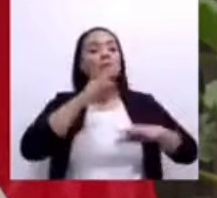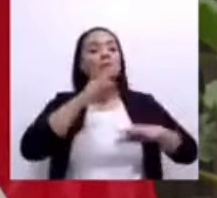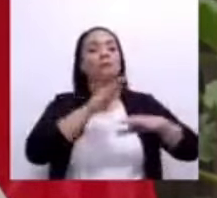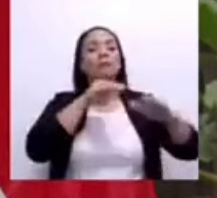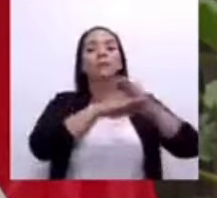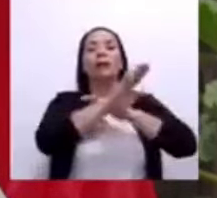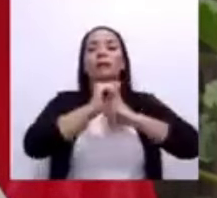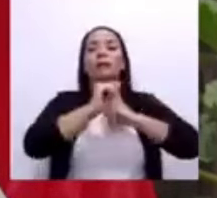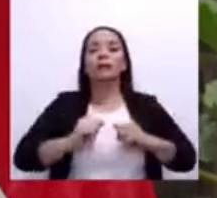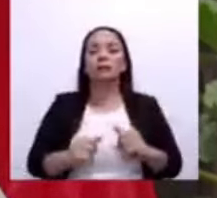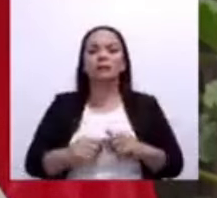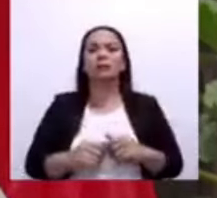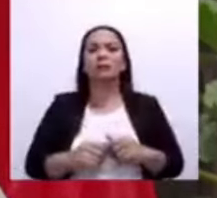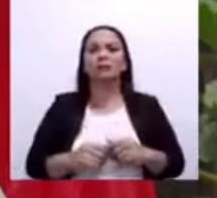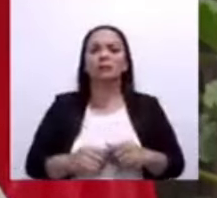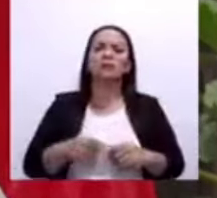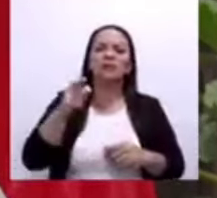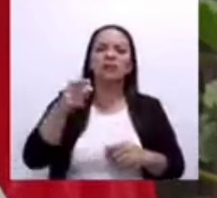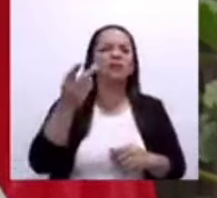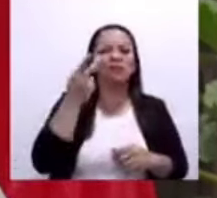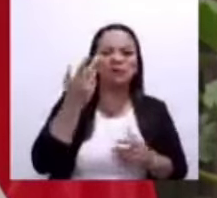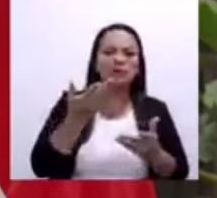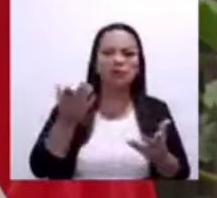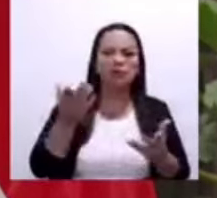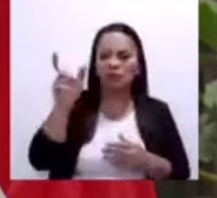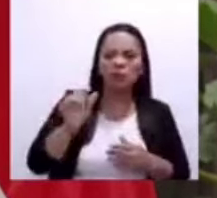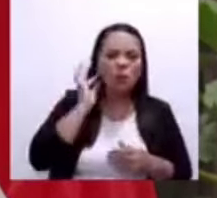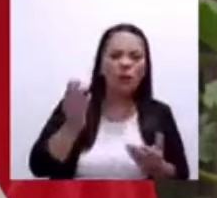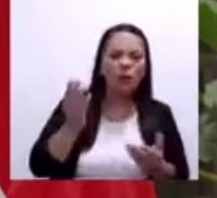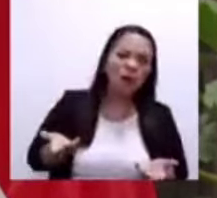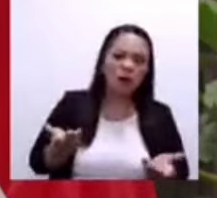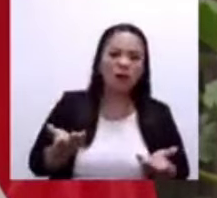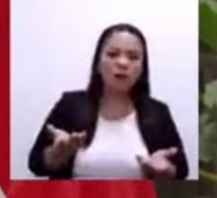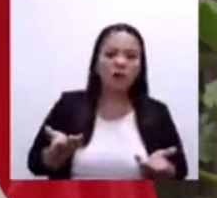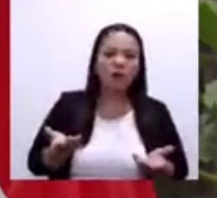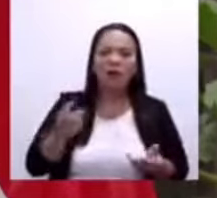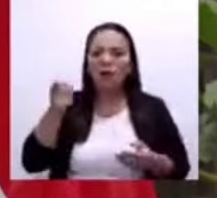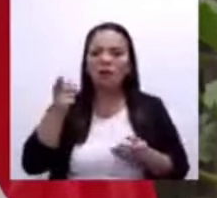¿Qué tiene que ver eso con género? ¿Qué tiene que ver eso con edad?